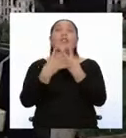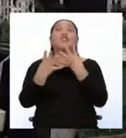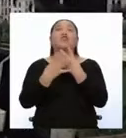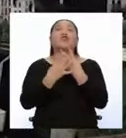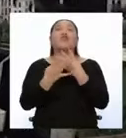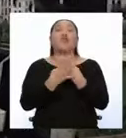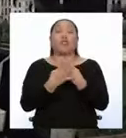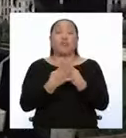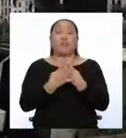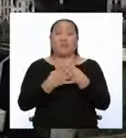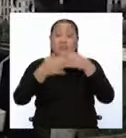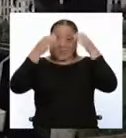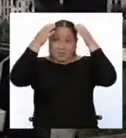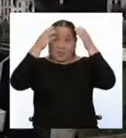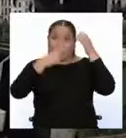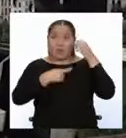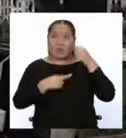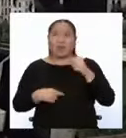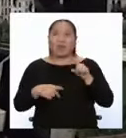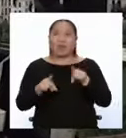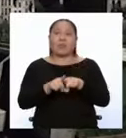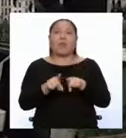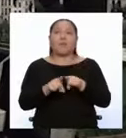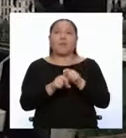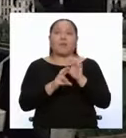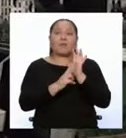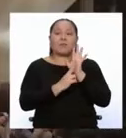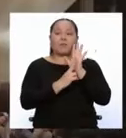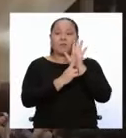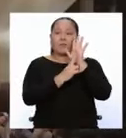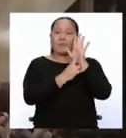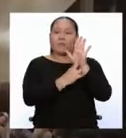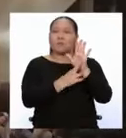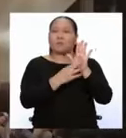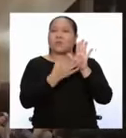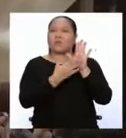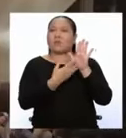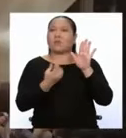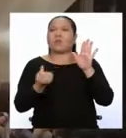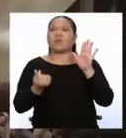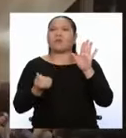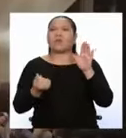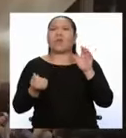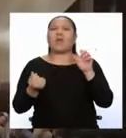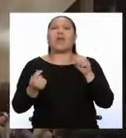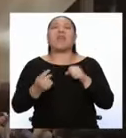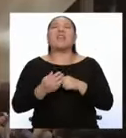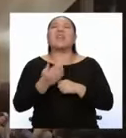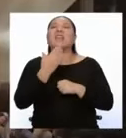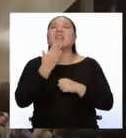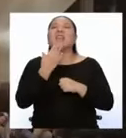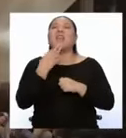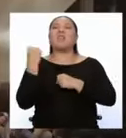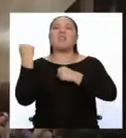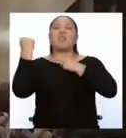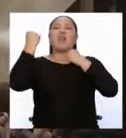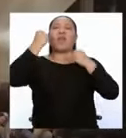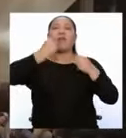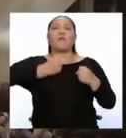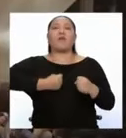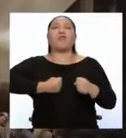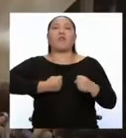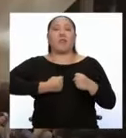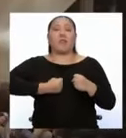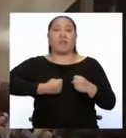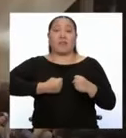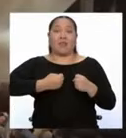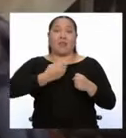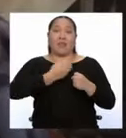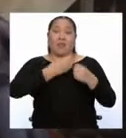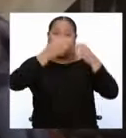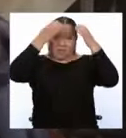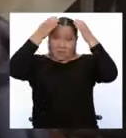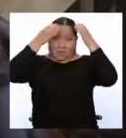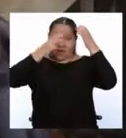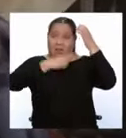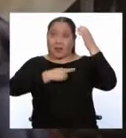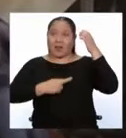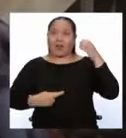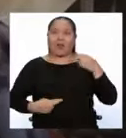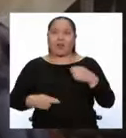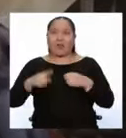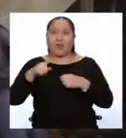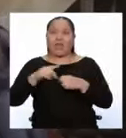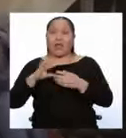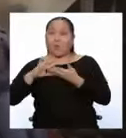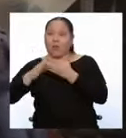también era un símbolo del absolutismo monárquico. Precisamente por eso, el pueblo la asalta y demuele en un acto que sería